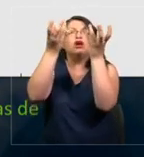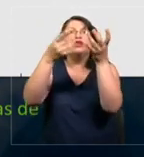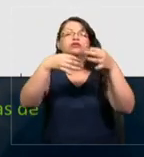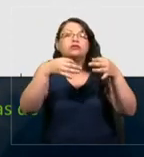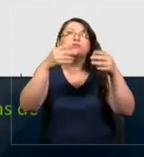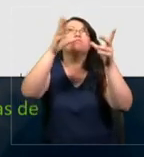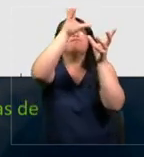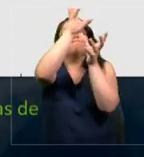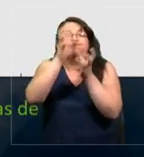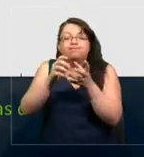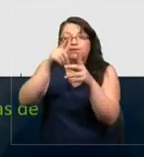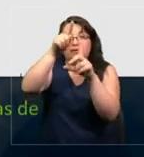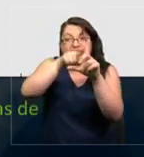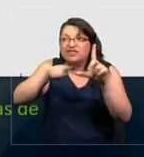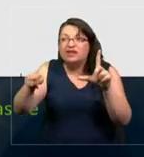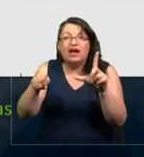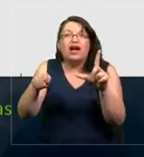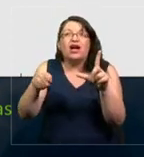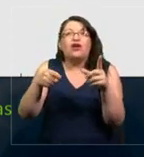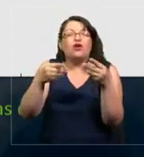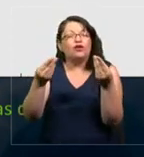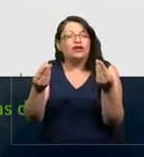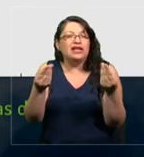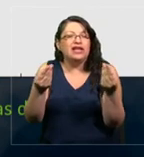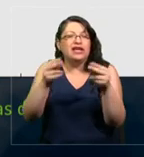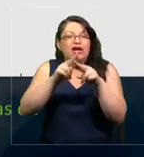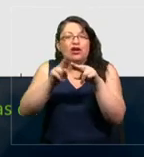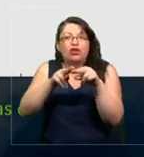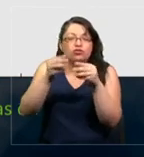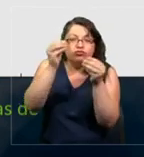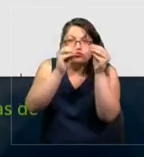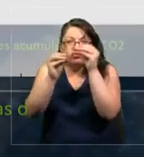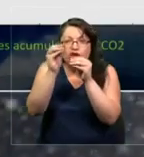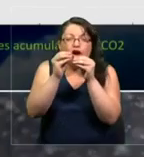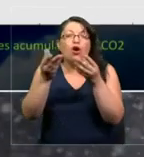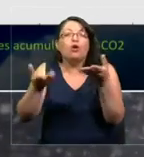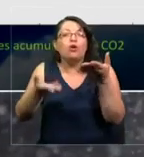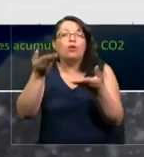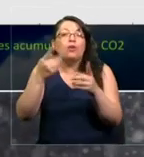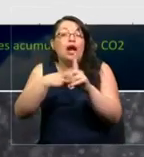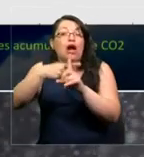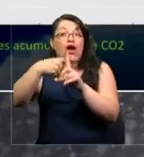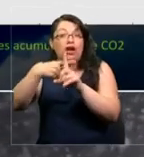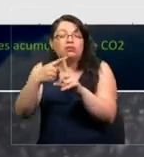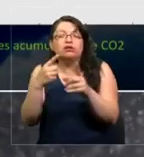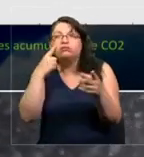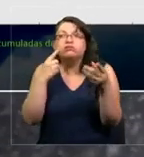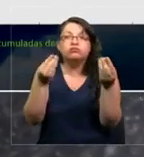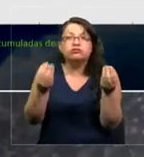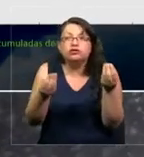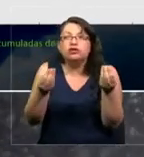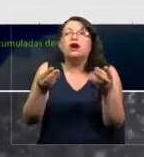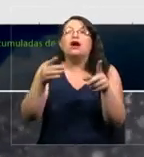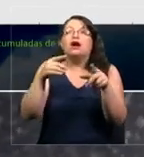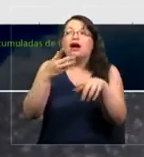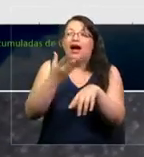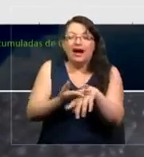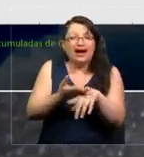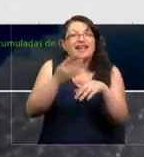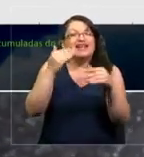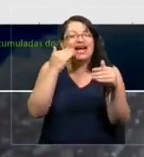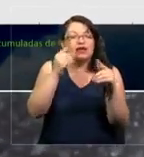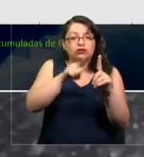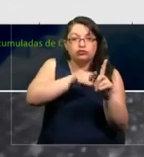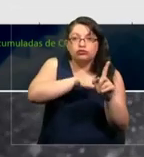por todas esas cajas de colores, y lo grafico versus la temperatura, me doy cuenta de que tengo una relación casi